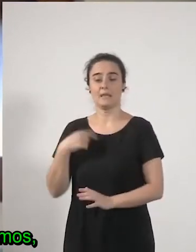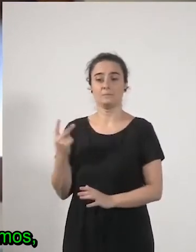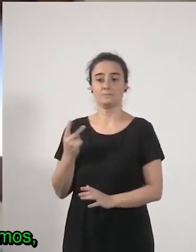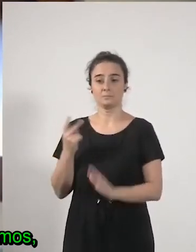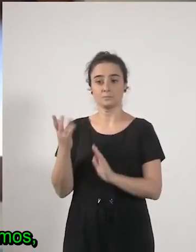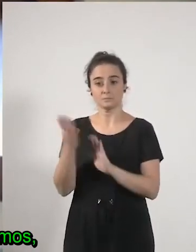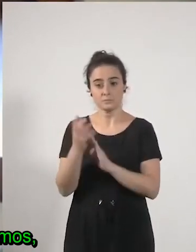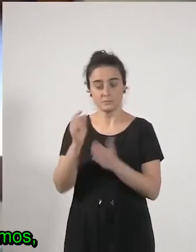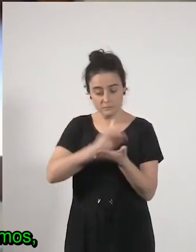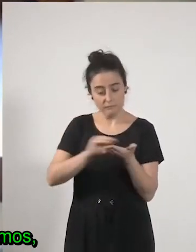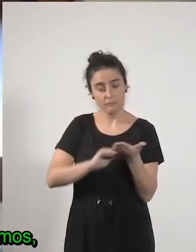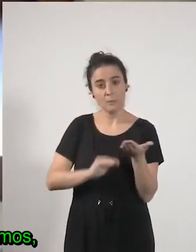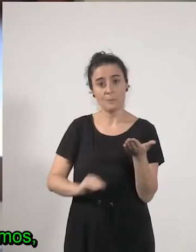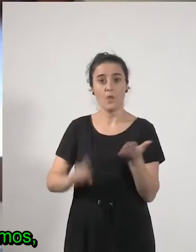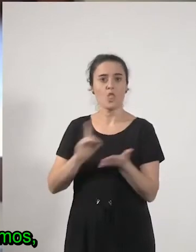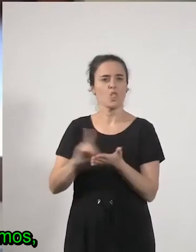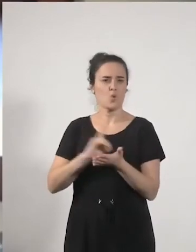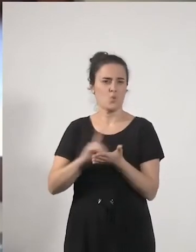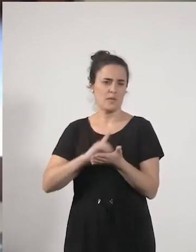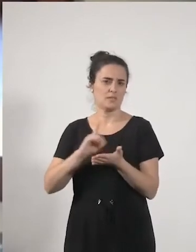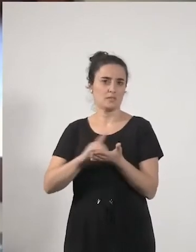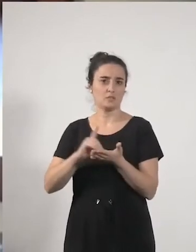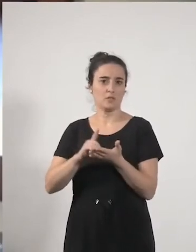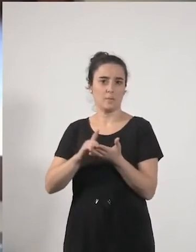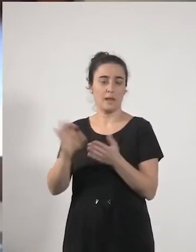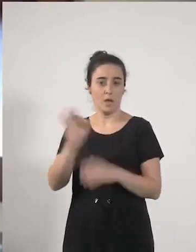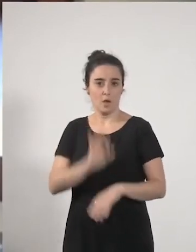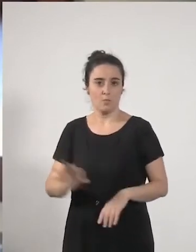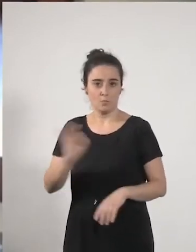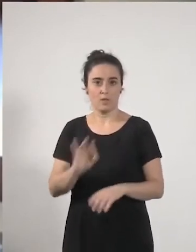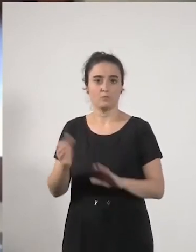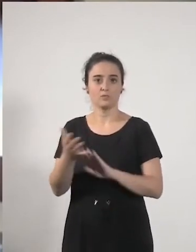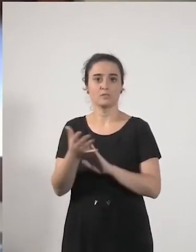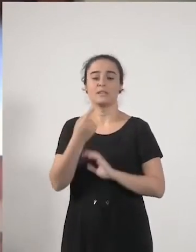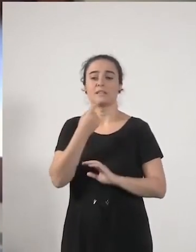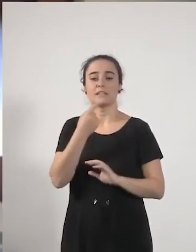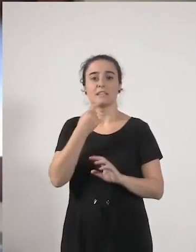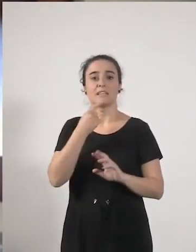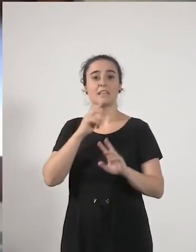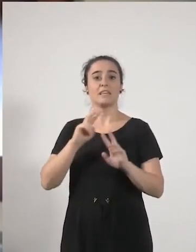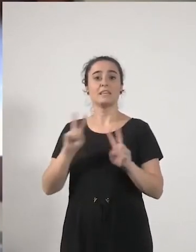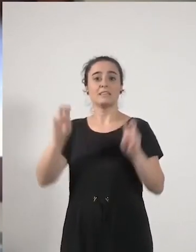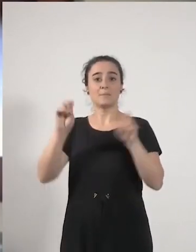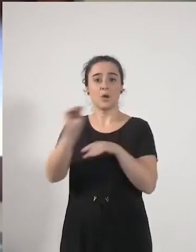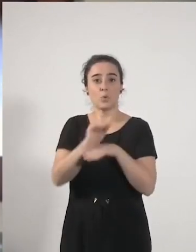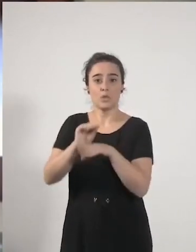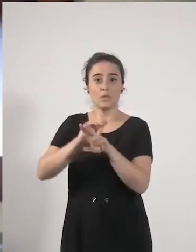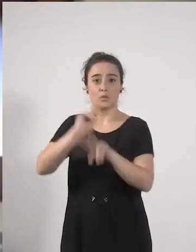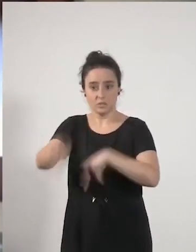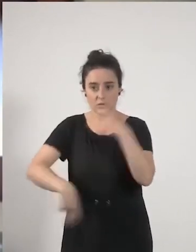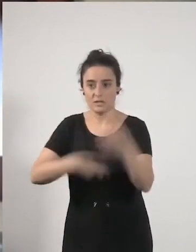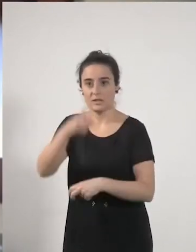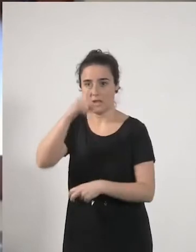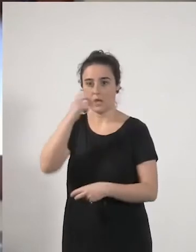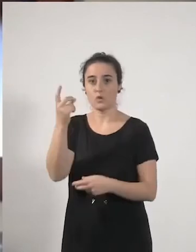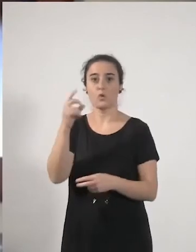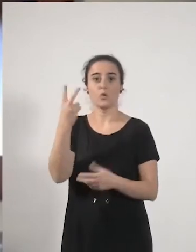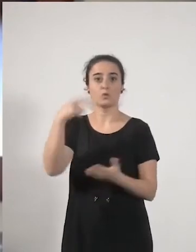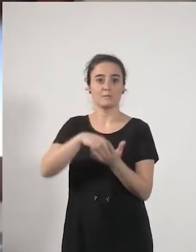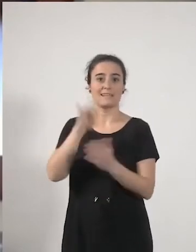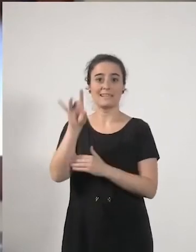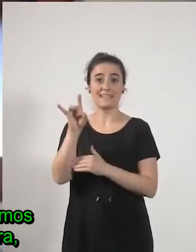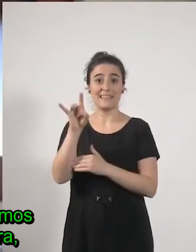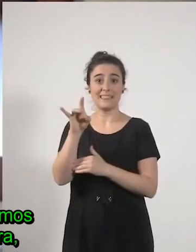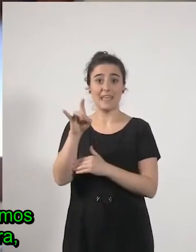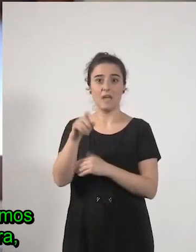una un documento para Podemos que se llama reorganización del sistema de cuidados que es de 2015 lo podéis ver se nos echó la